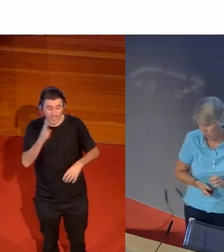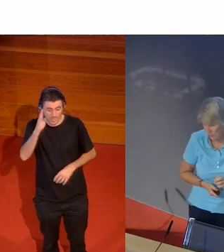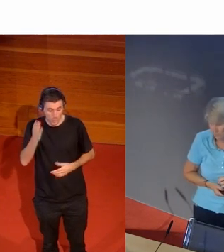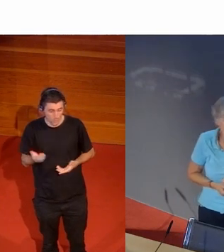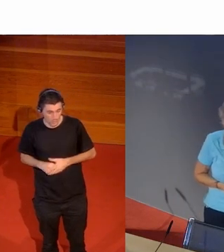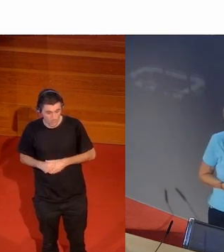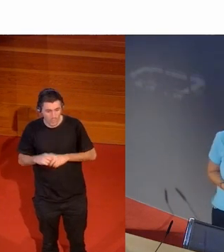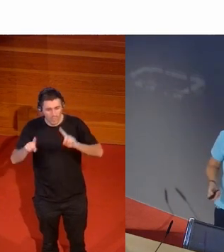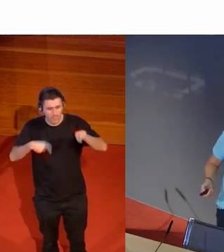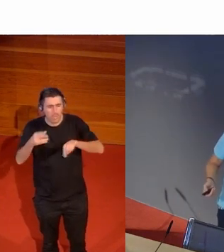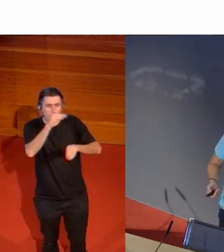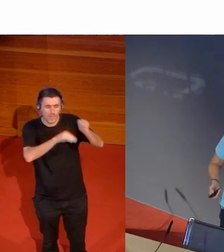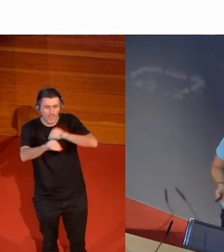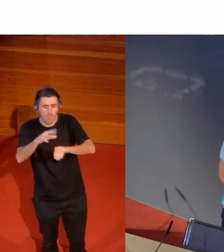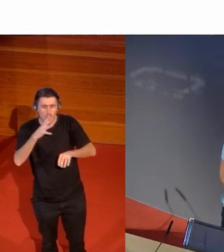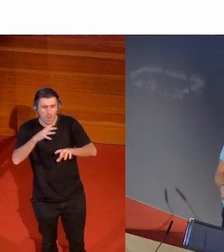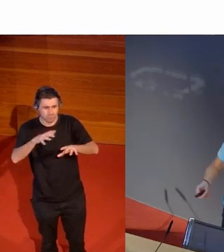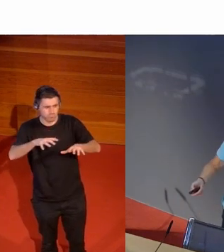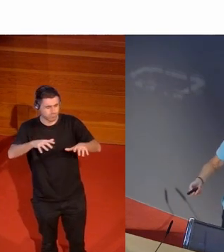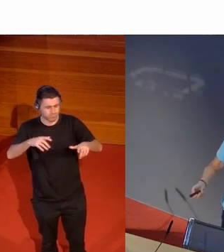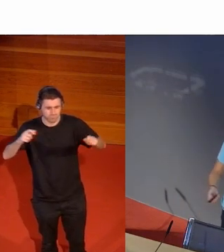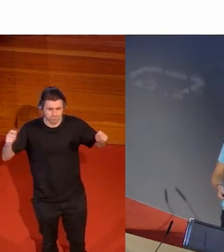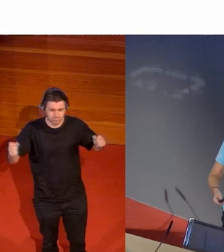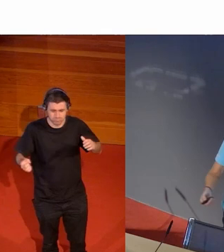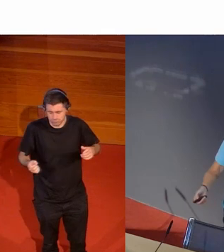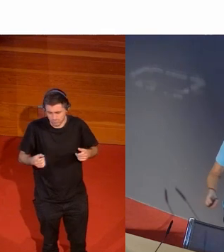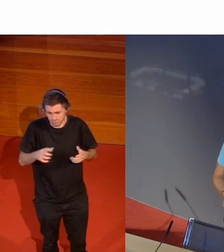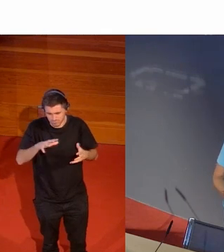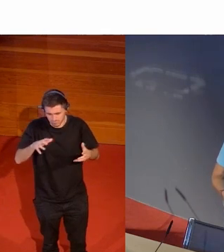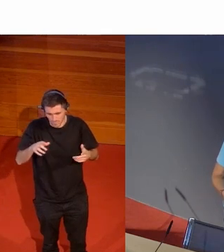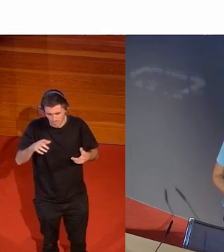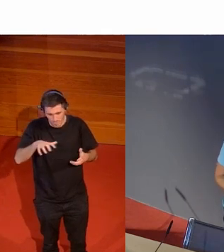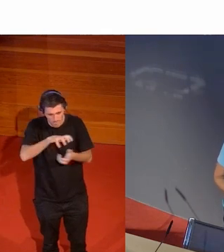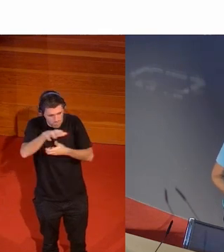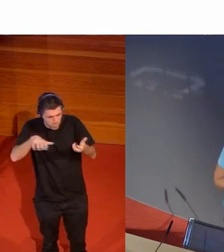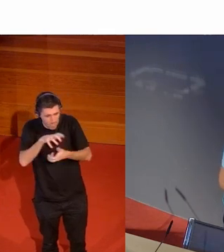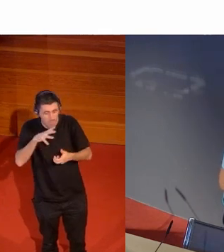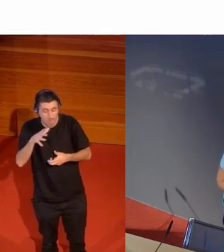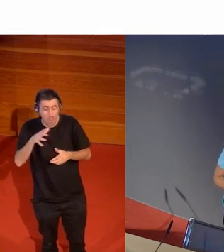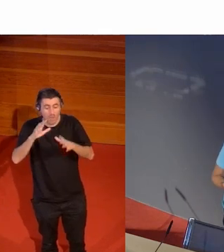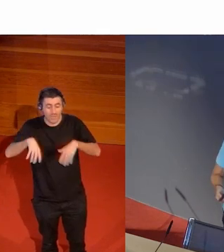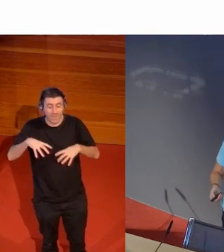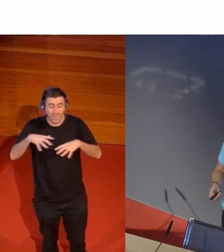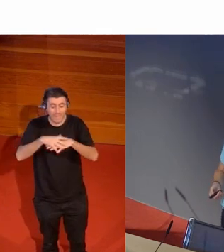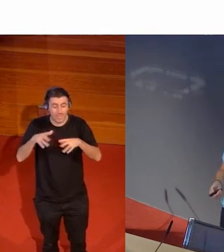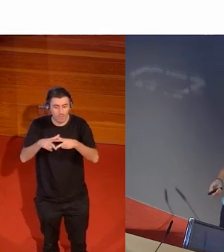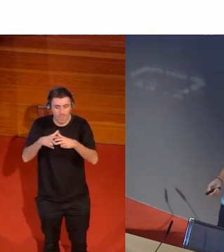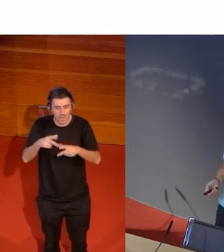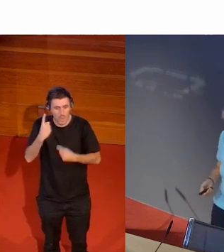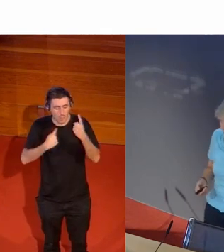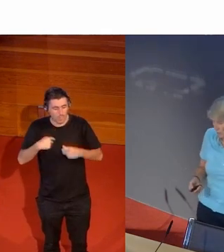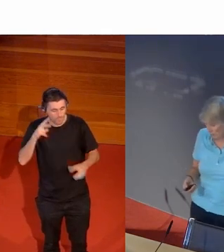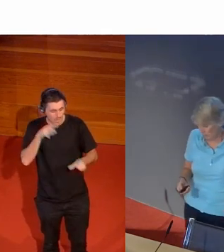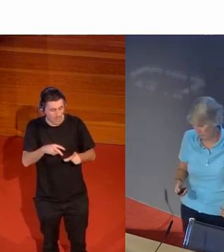luego rectifican porque claro se monta la de Dios es que las redes sociales tienen estas cosas hay gente que se siente ofendida cuando lee estas